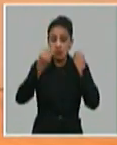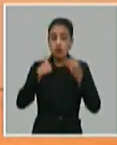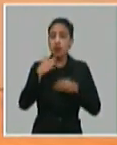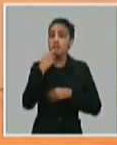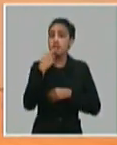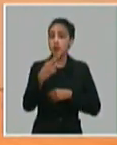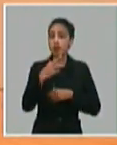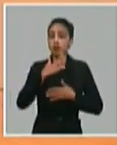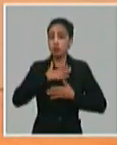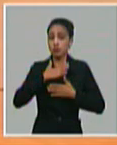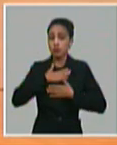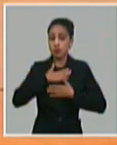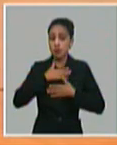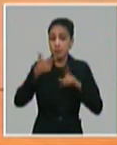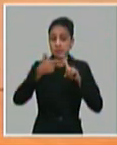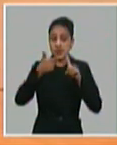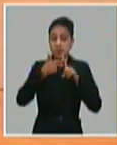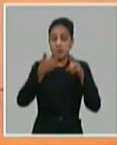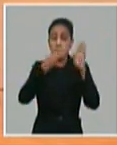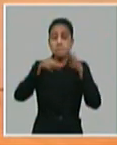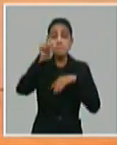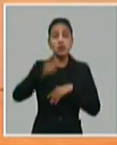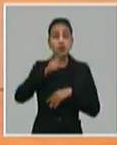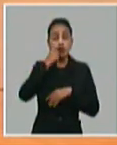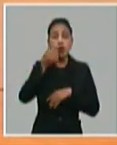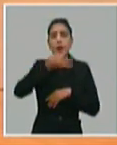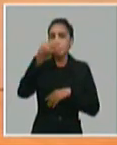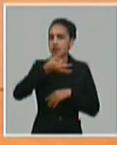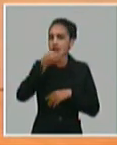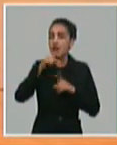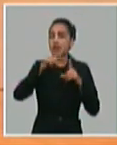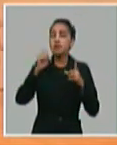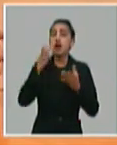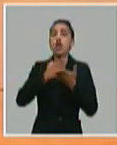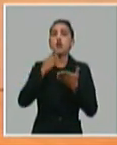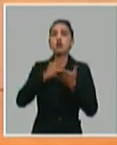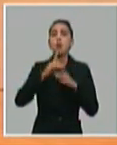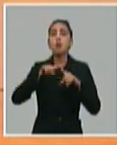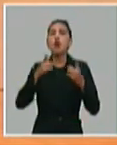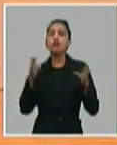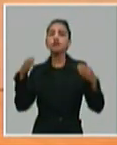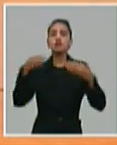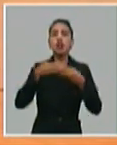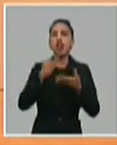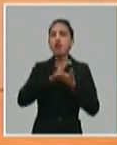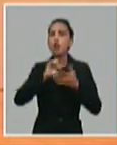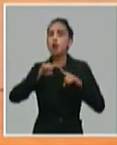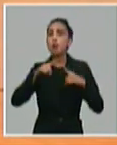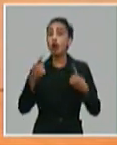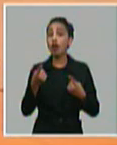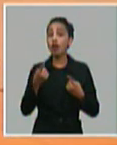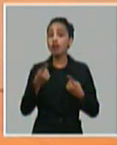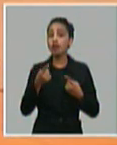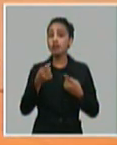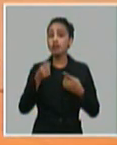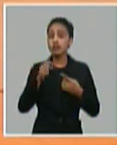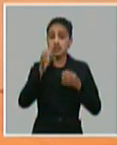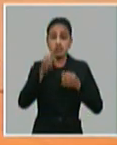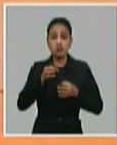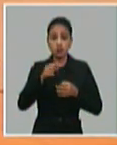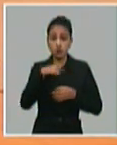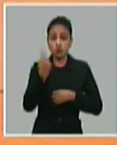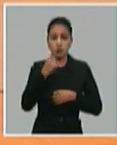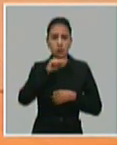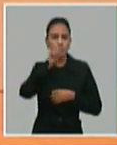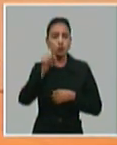el propio viceprimer ministro hablaba del tema de educación, se ha dicho, ¿por qué no están cerradas las escuelas? Nosotros nos preguntamos,